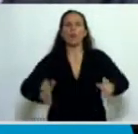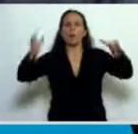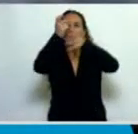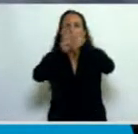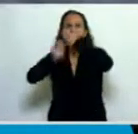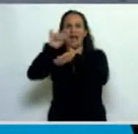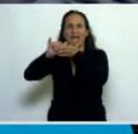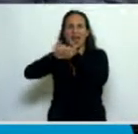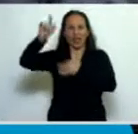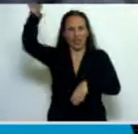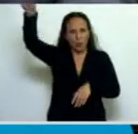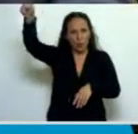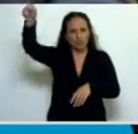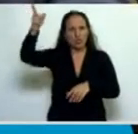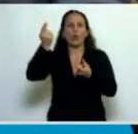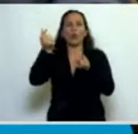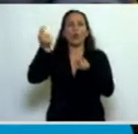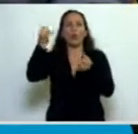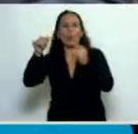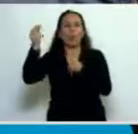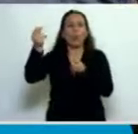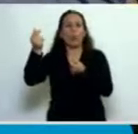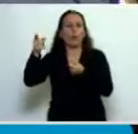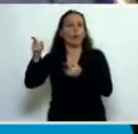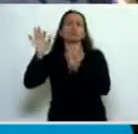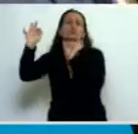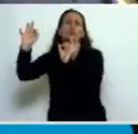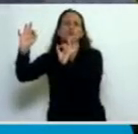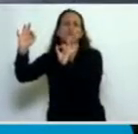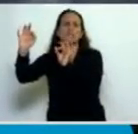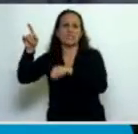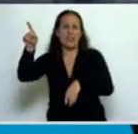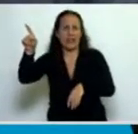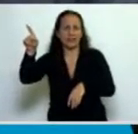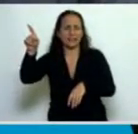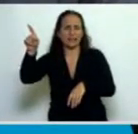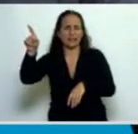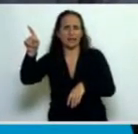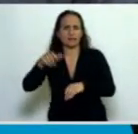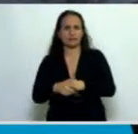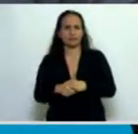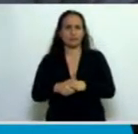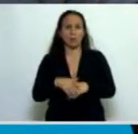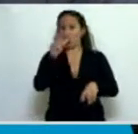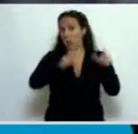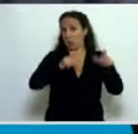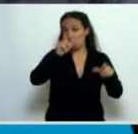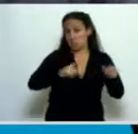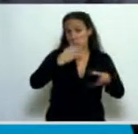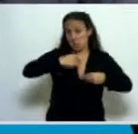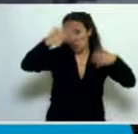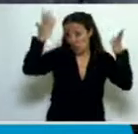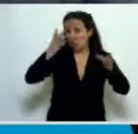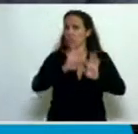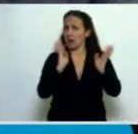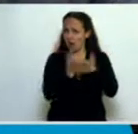Nueva York bastaba para que estuviera a disposición de cualquiera y también del